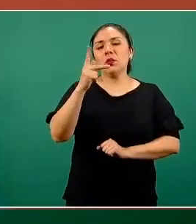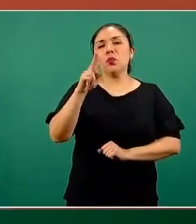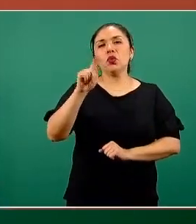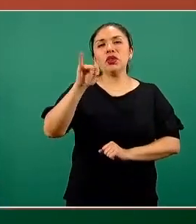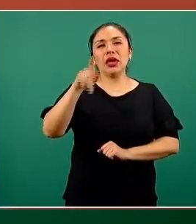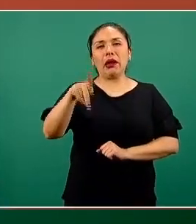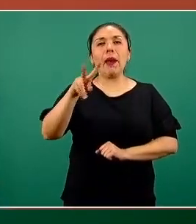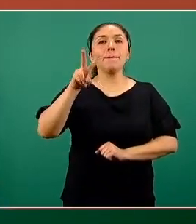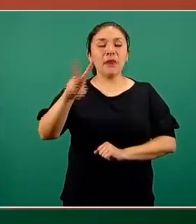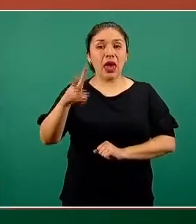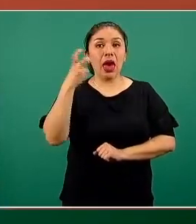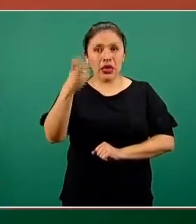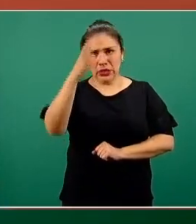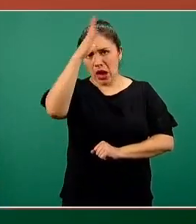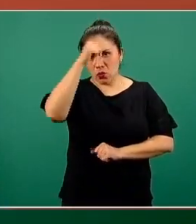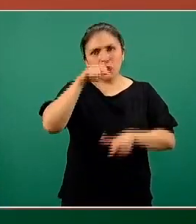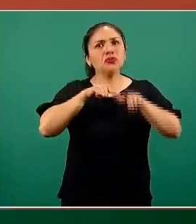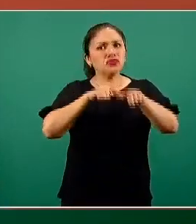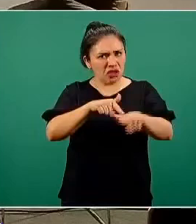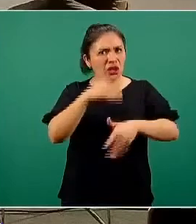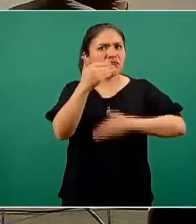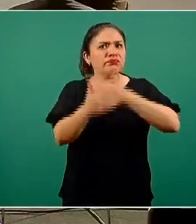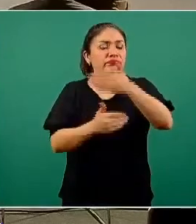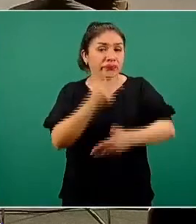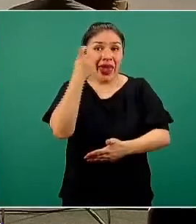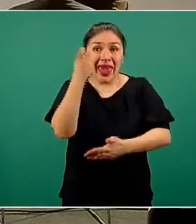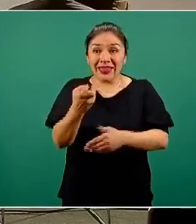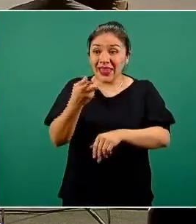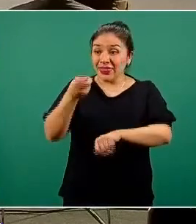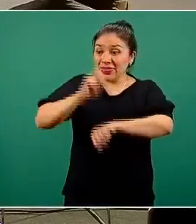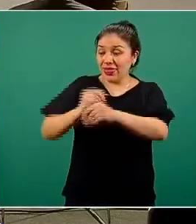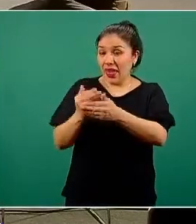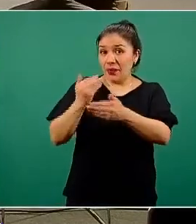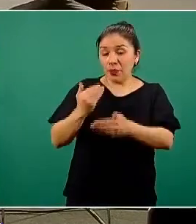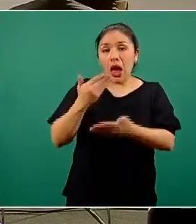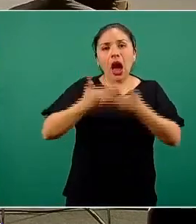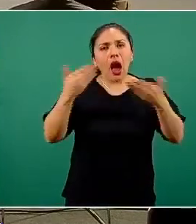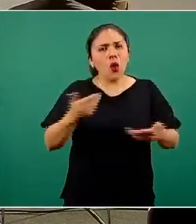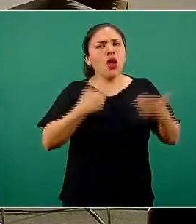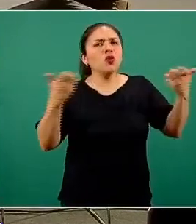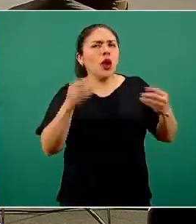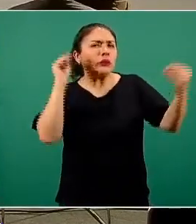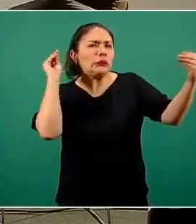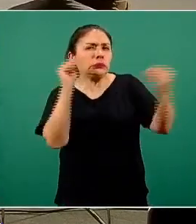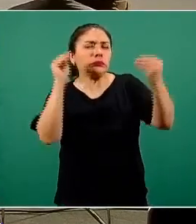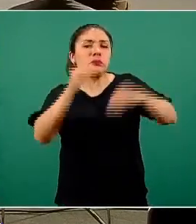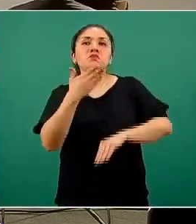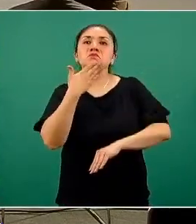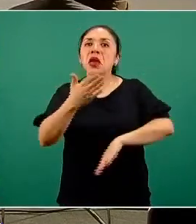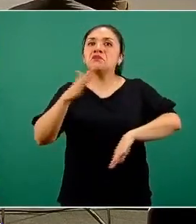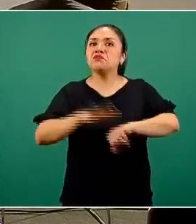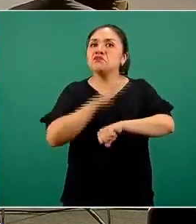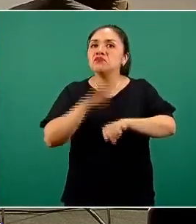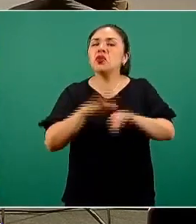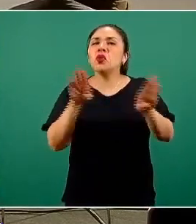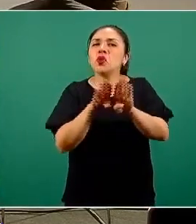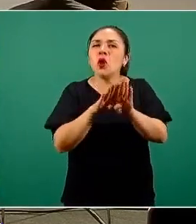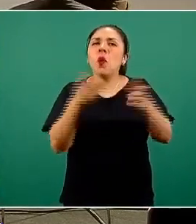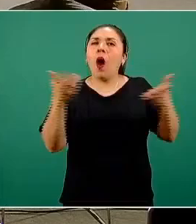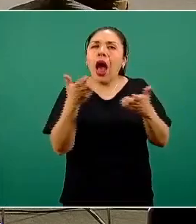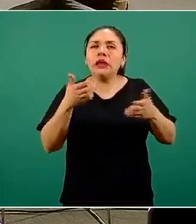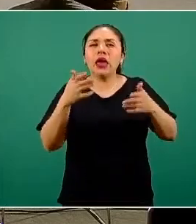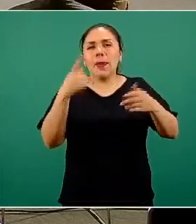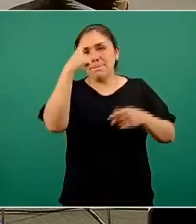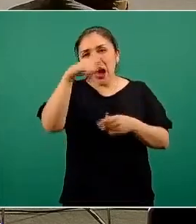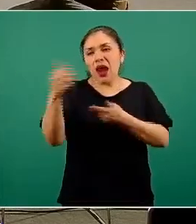Este acuerdo se ha sostenido, y desde entonces, lo único que hemos logrado ha sido éxito en ir refinando las condiciones